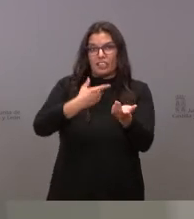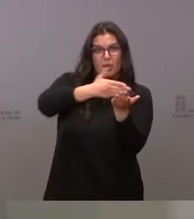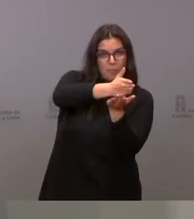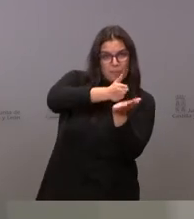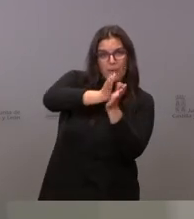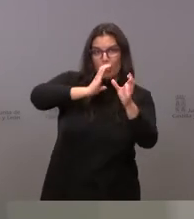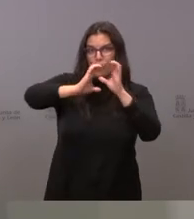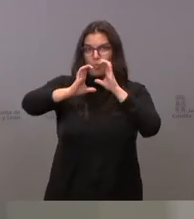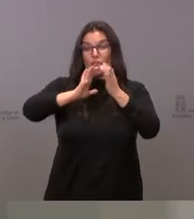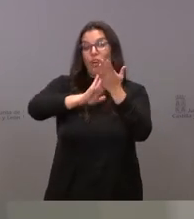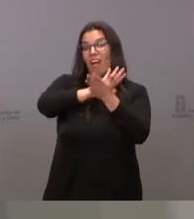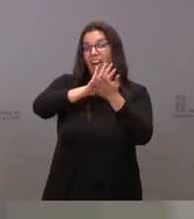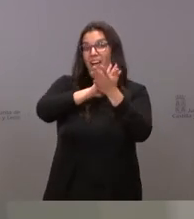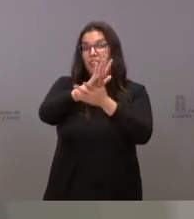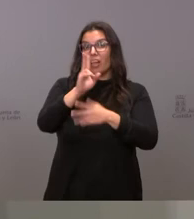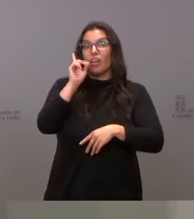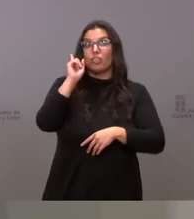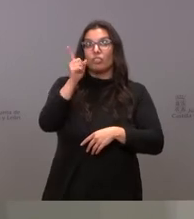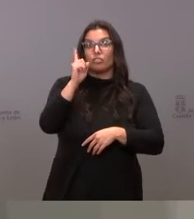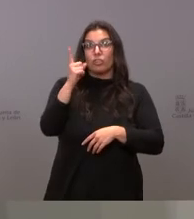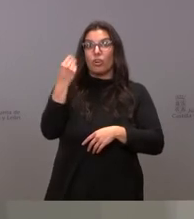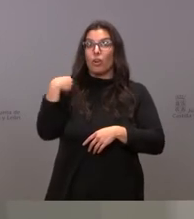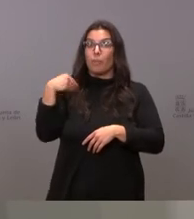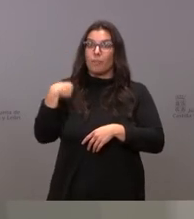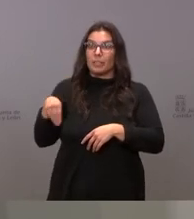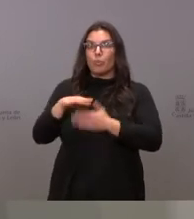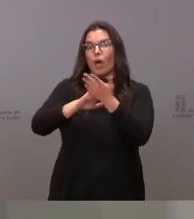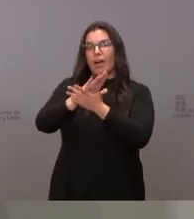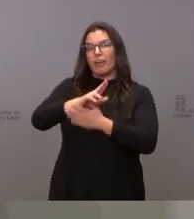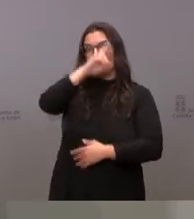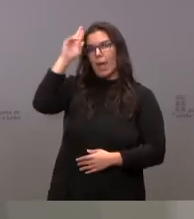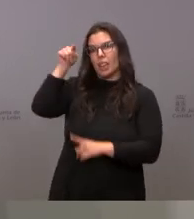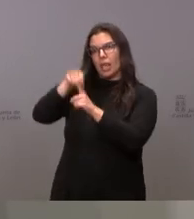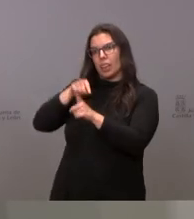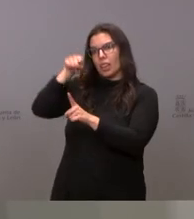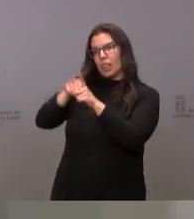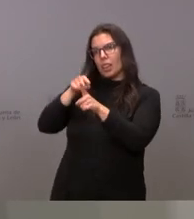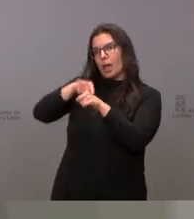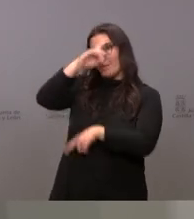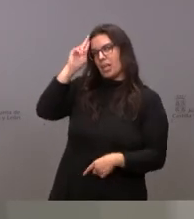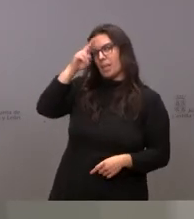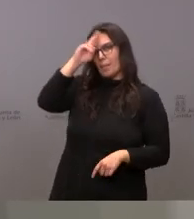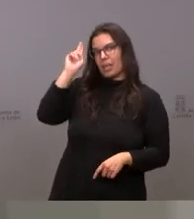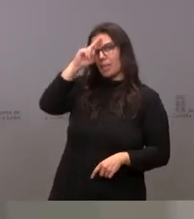solo se habla de lo que ocurre dentro del anillo de la M30. Y el resto de España,